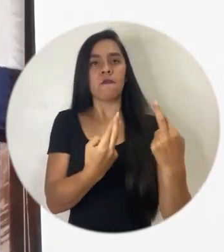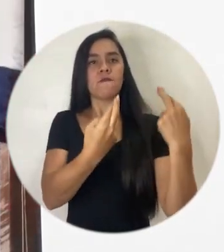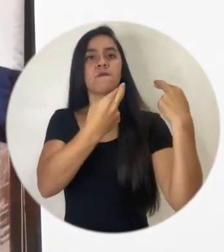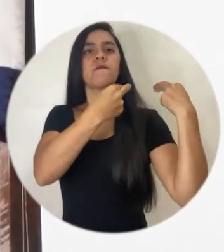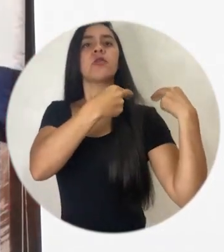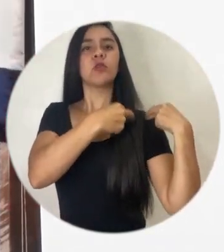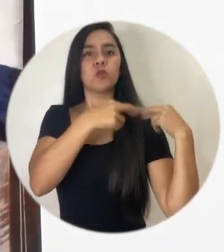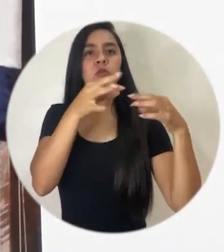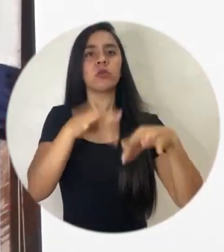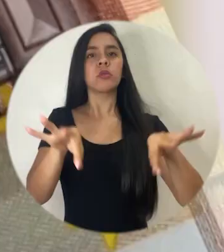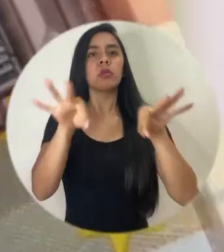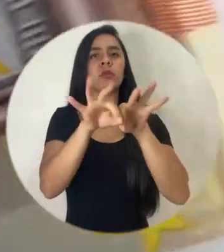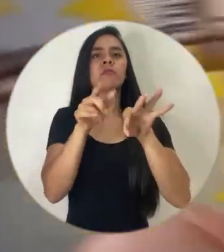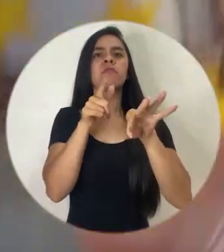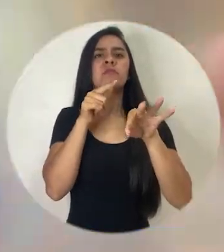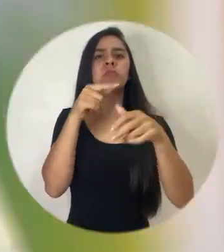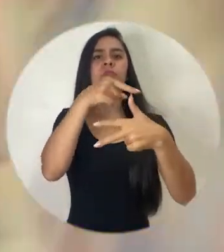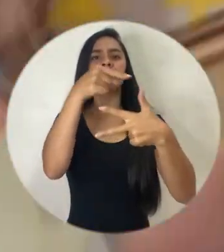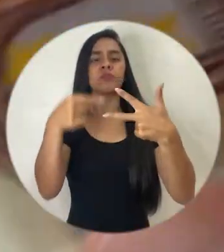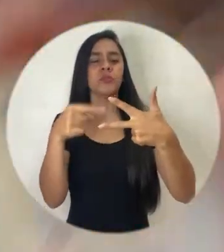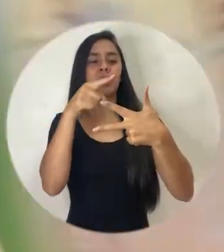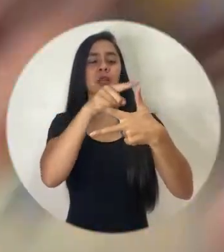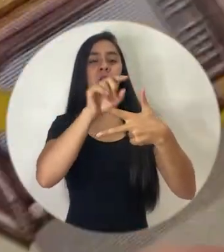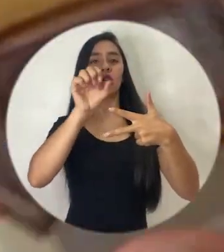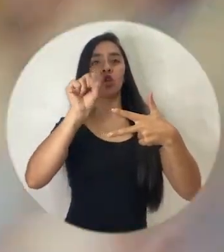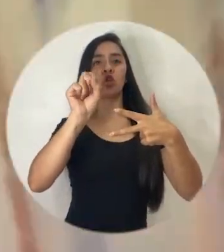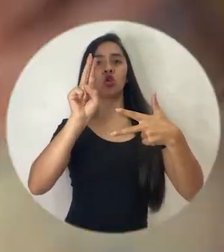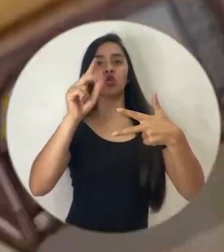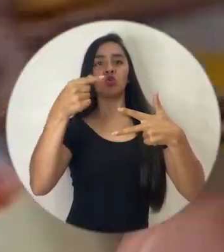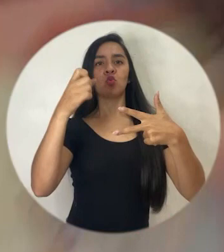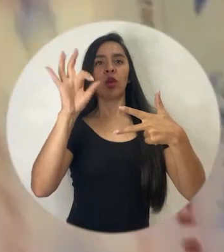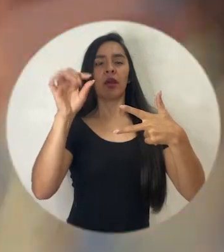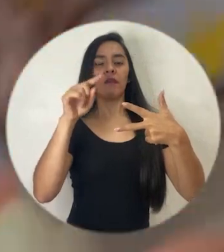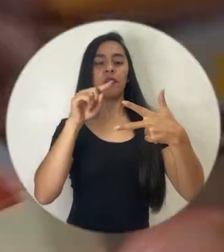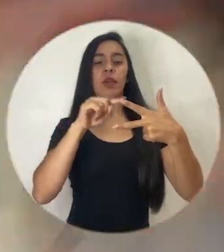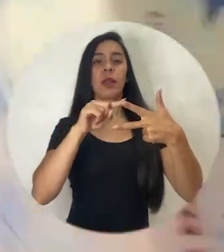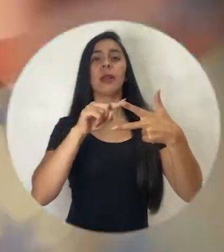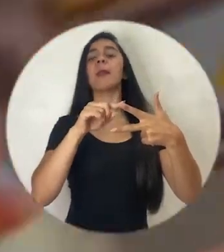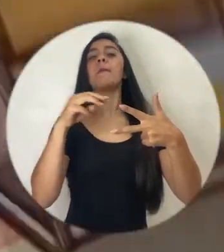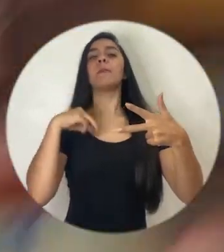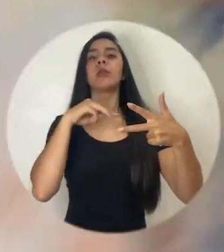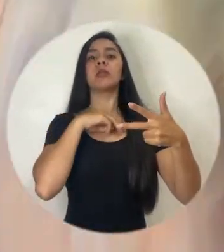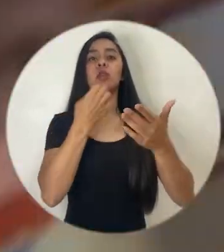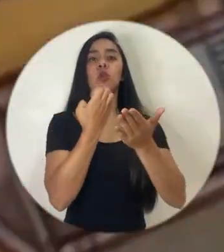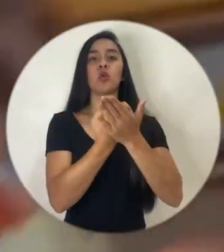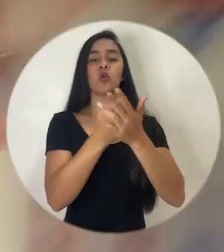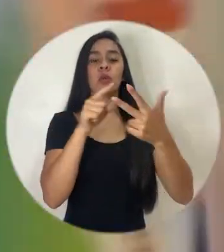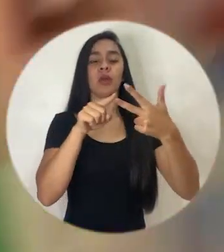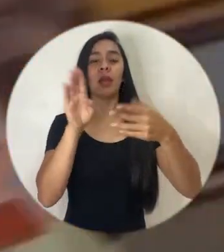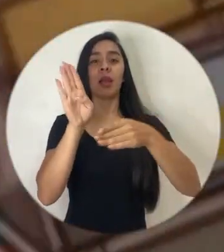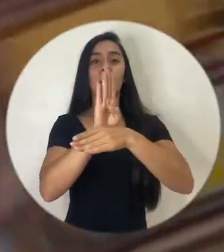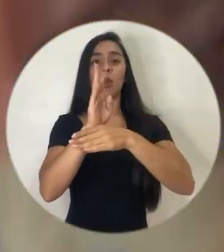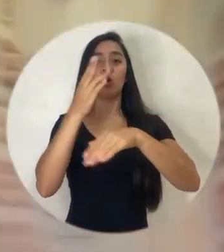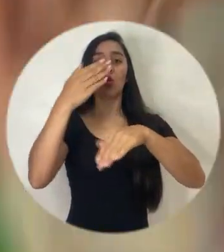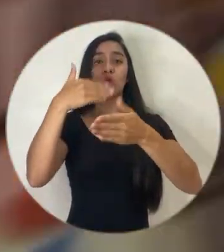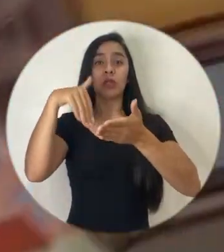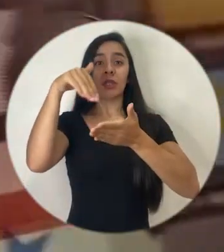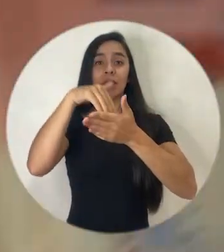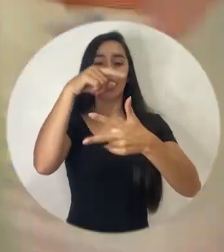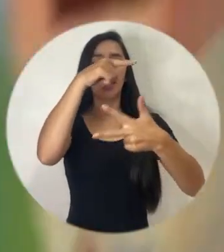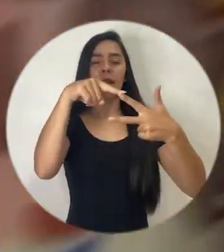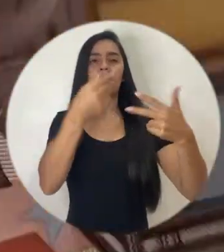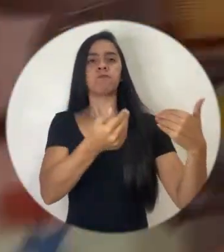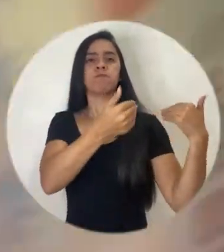muy significativas a la SUGEF y al Ministerio de Economía y al Banco Central, que es la otra institución involucrada,